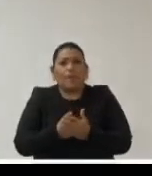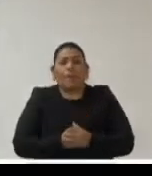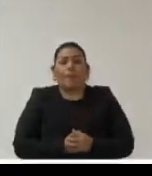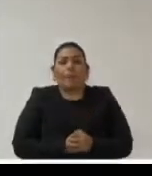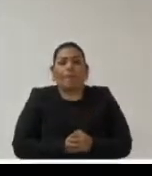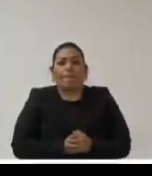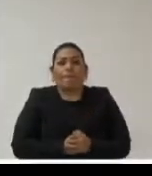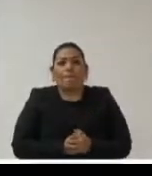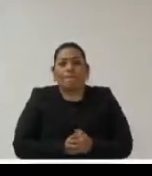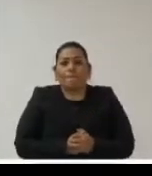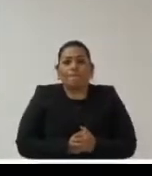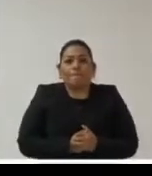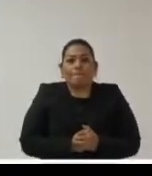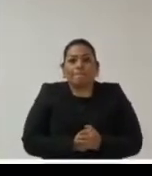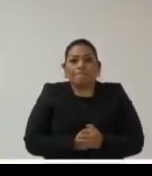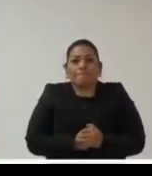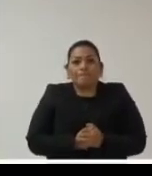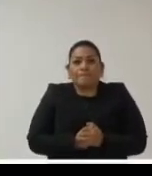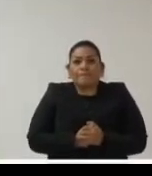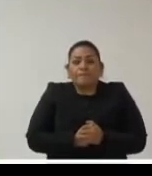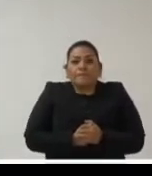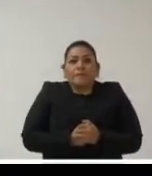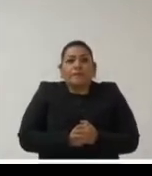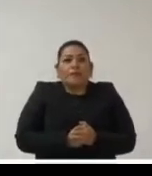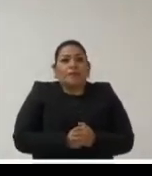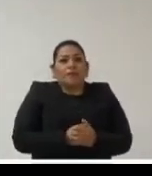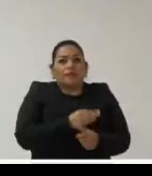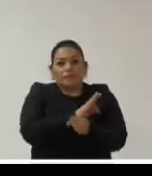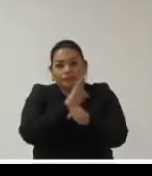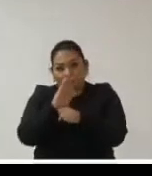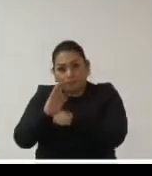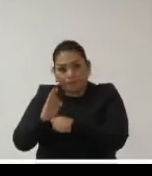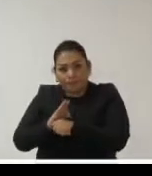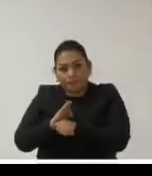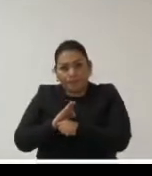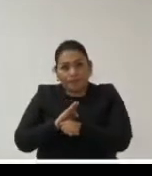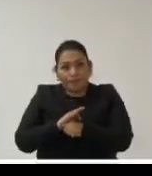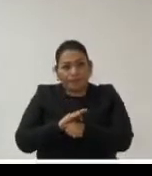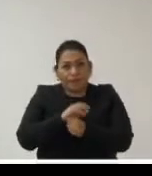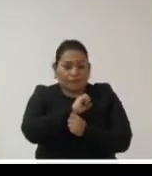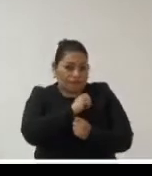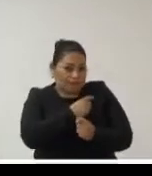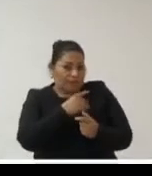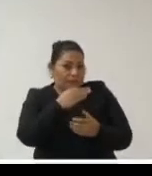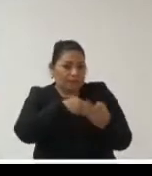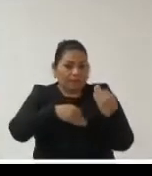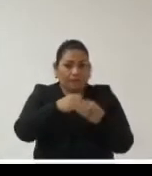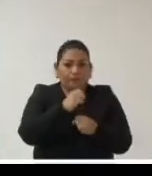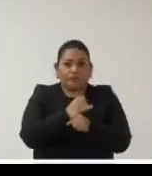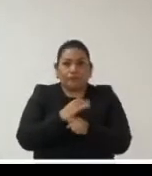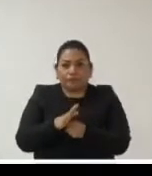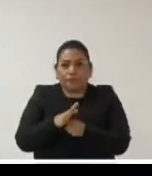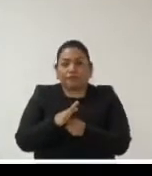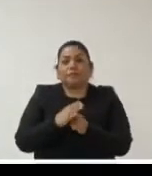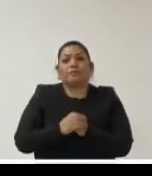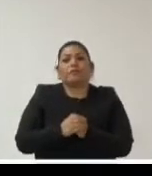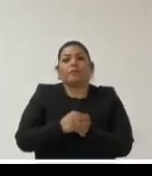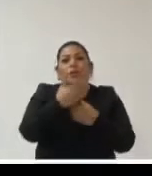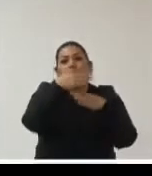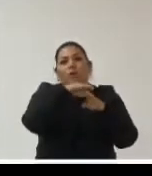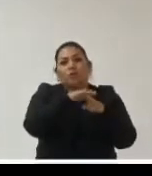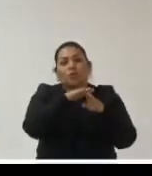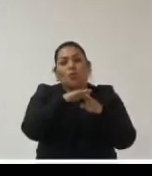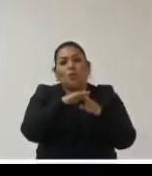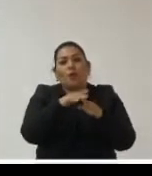de datos personales hemos hecho fiscalizaciones respecto a las residencias sanitarias y la publicación de información que existe sobre las